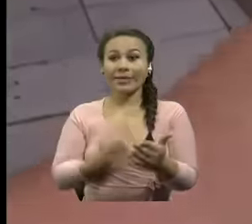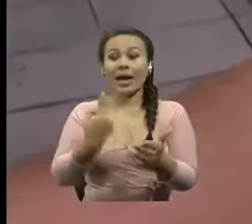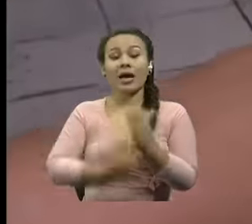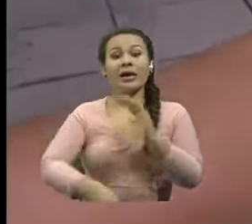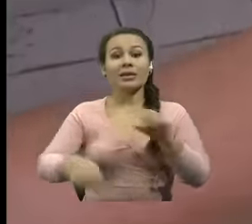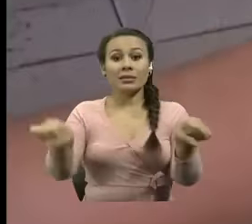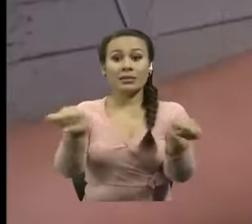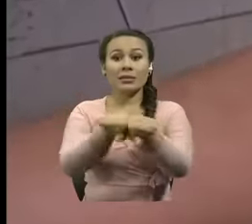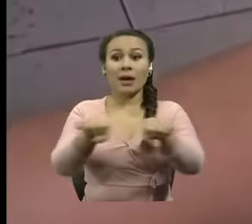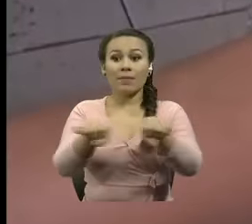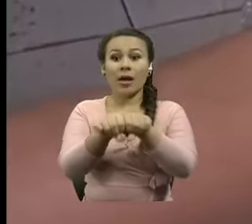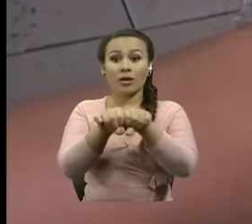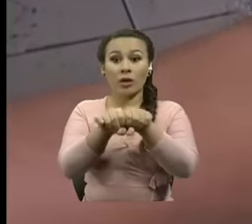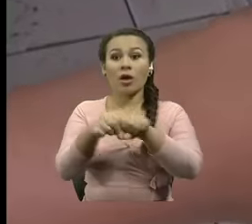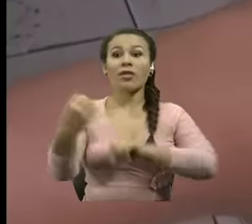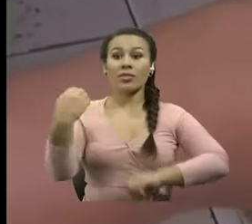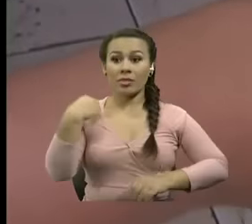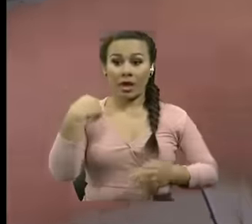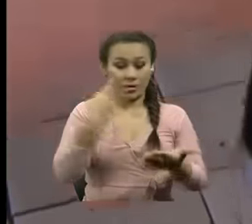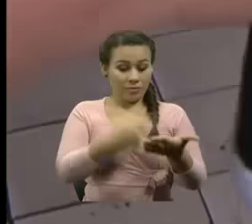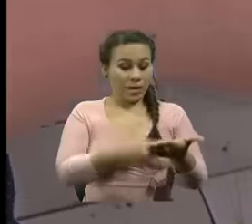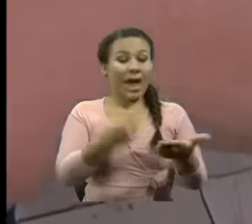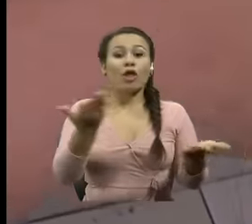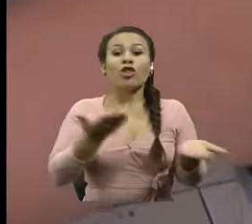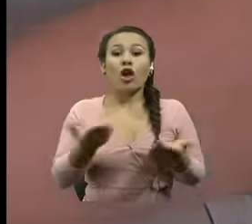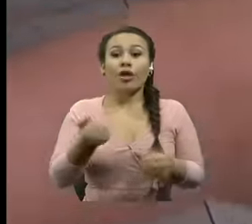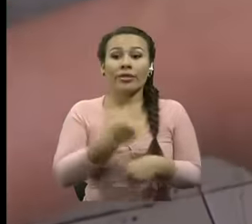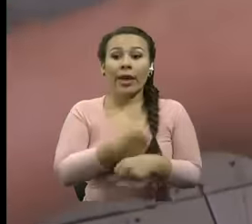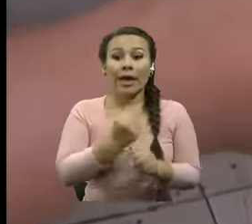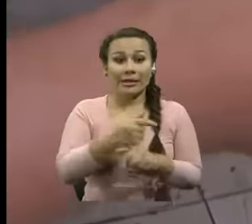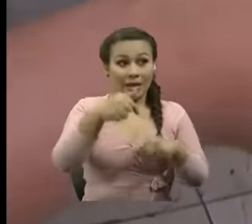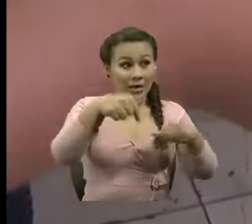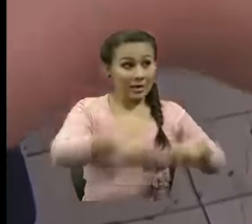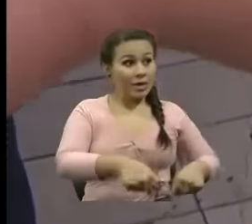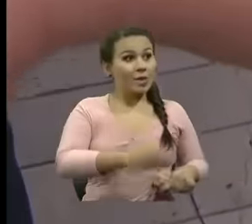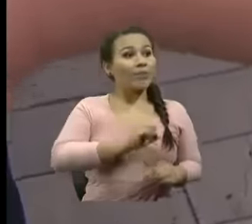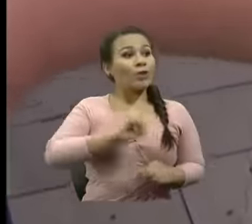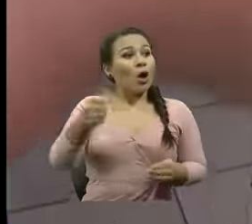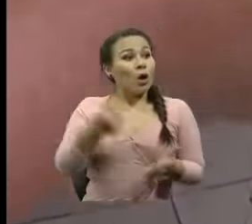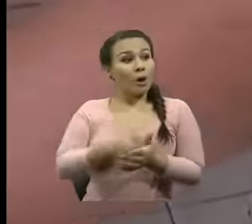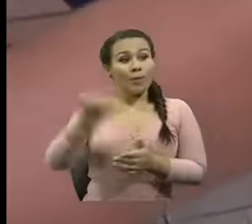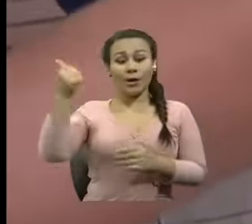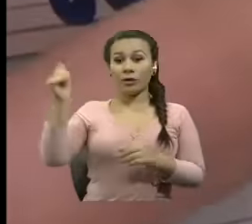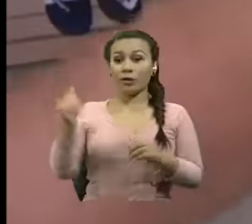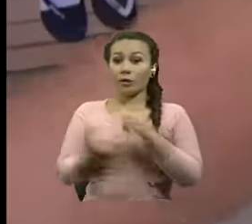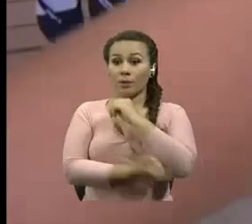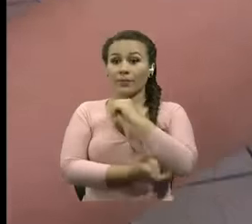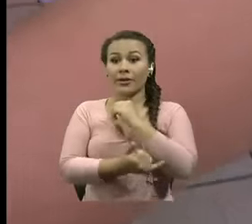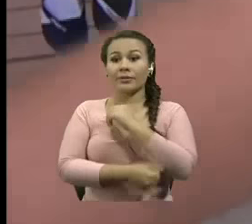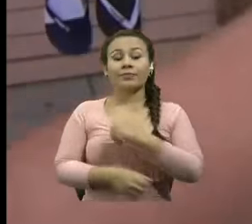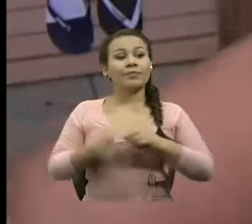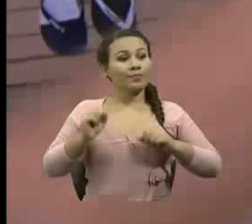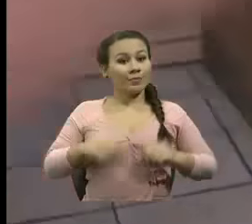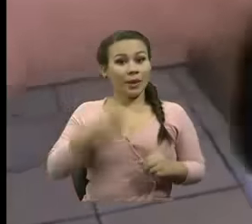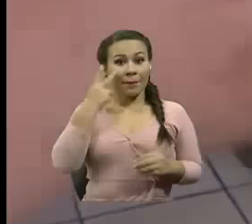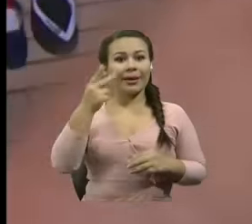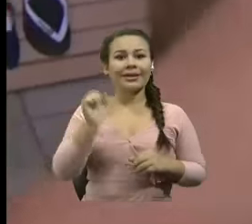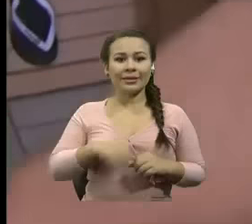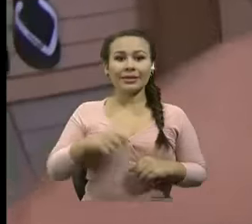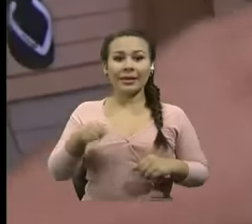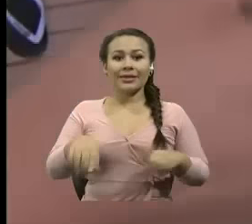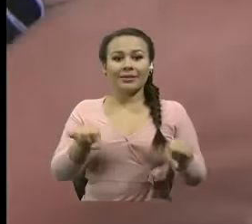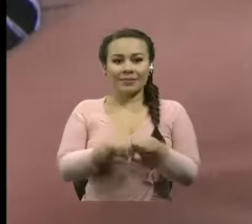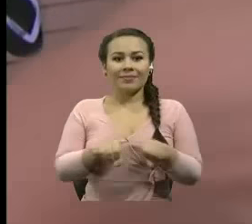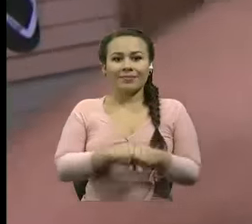zapato tenga los documentos de los sellos de importación es decir las etiquetas y como pueden ver este zapato no